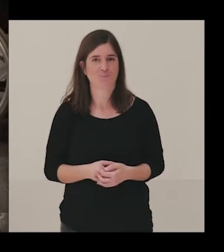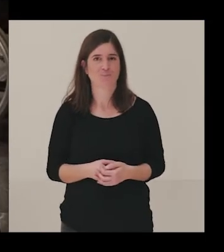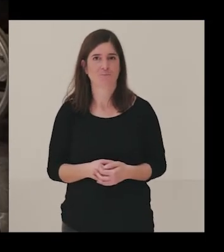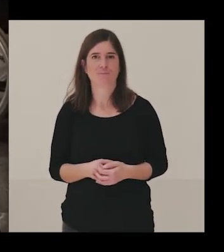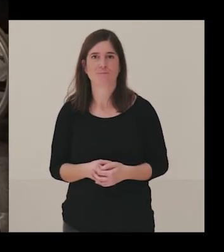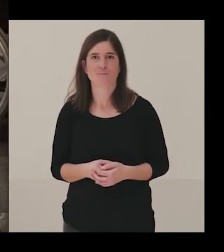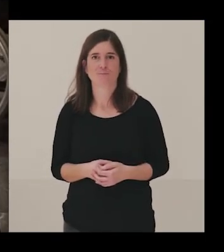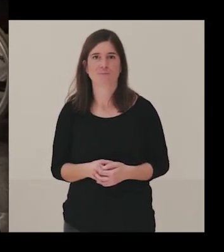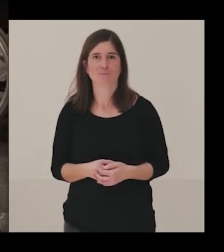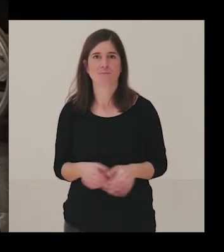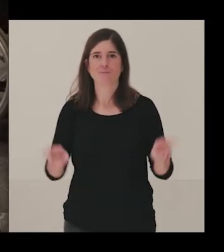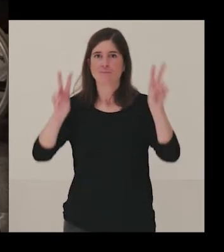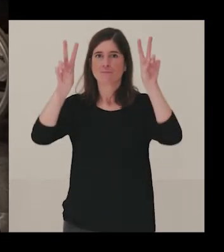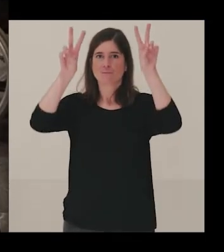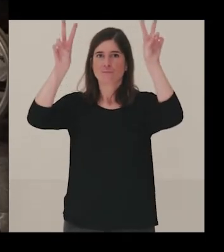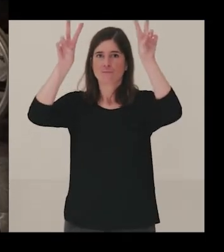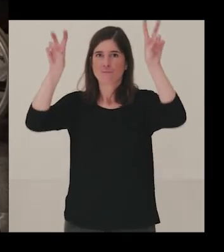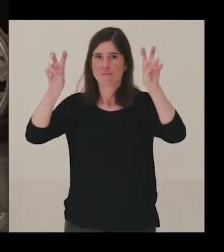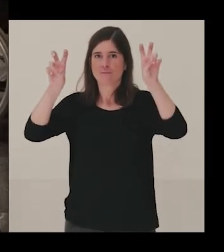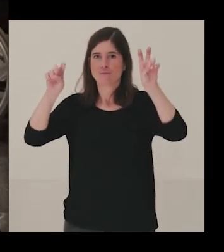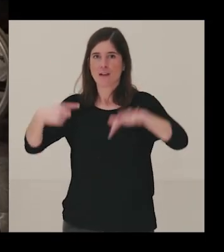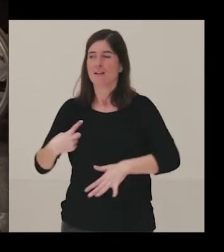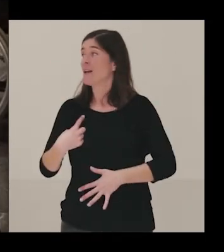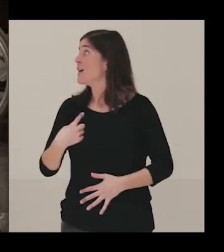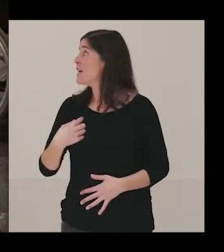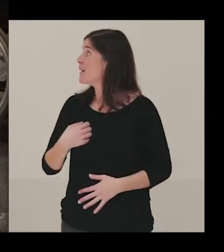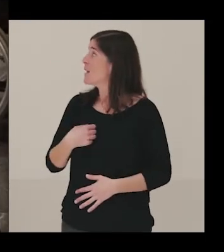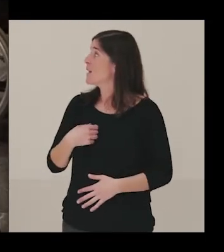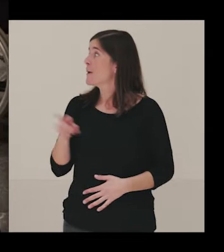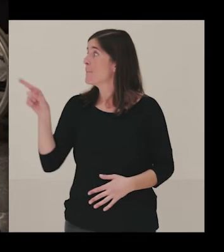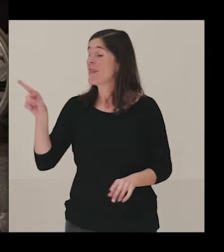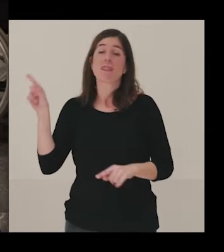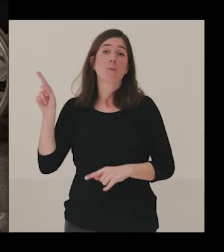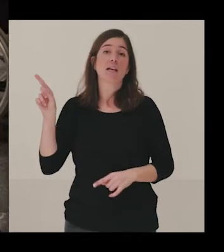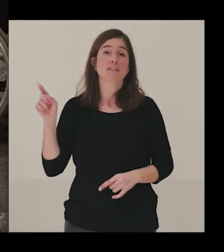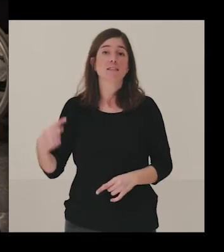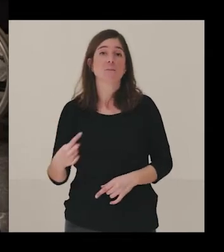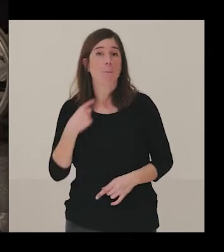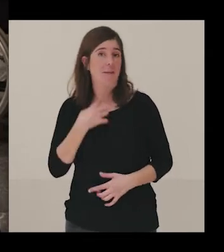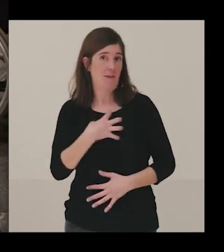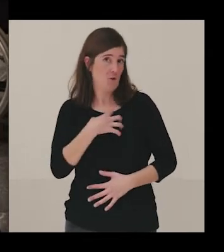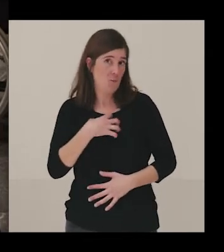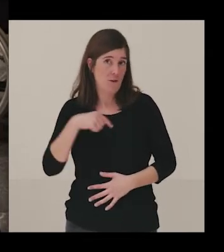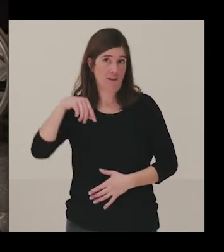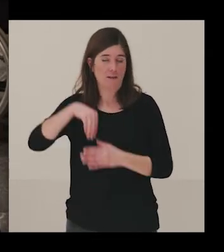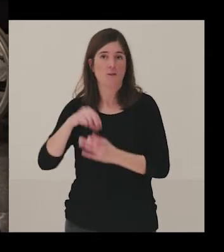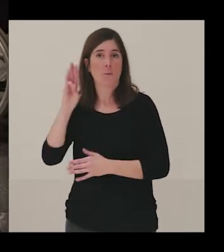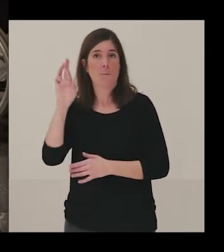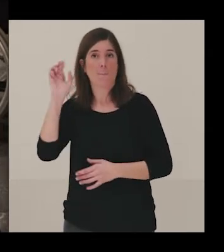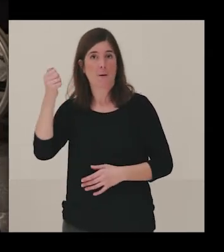Invencibles en el Prado, diseñado para daño cerebral adquirido,